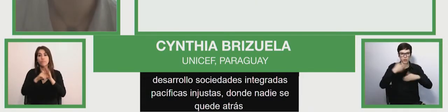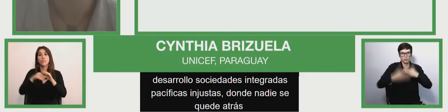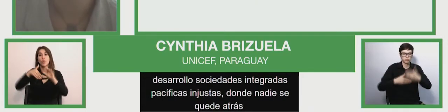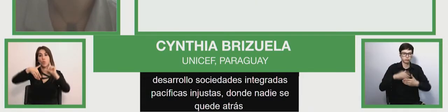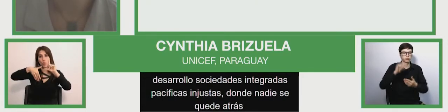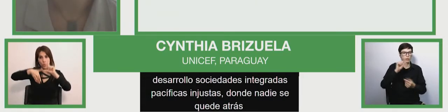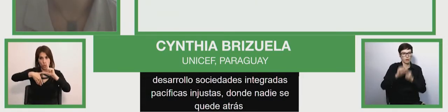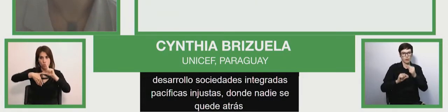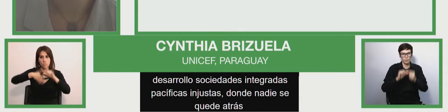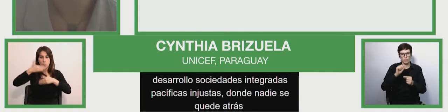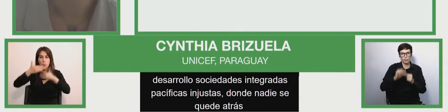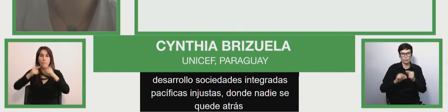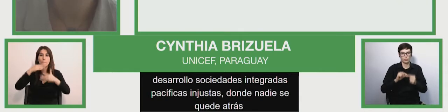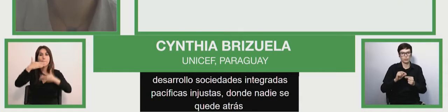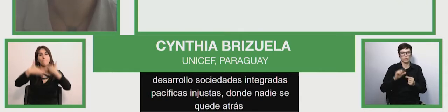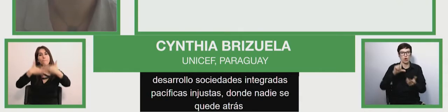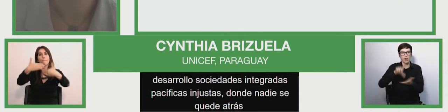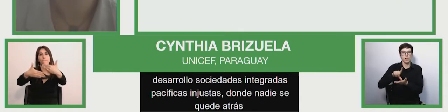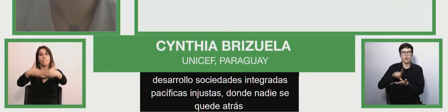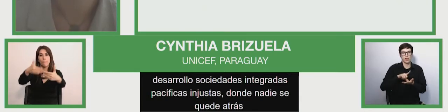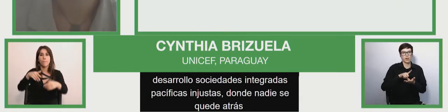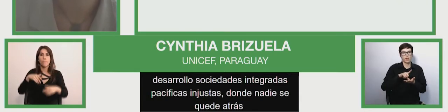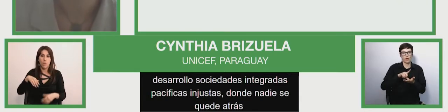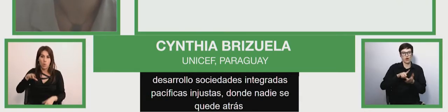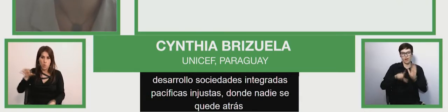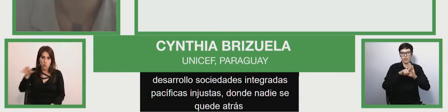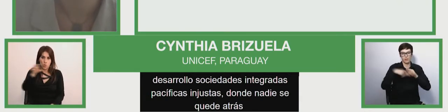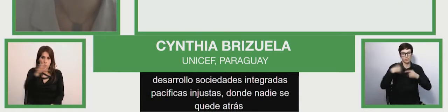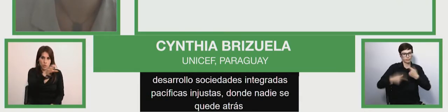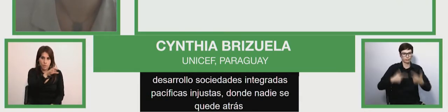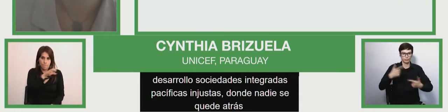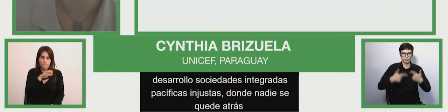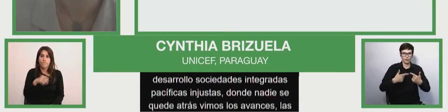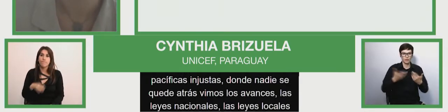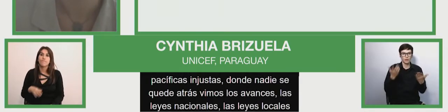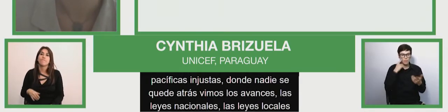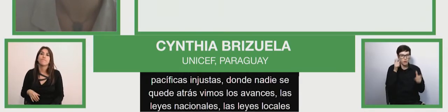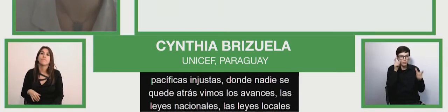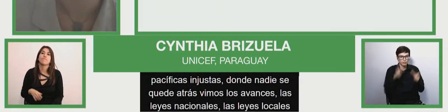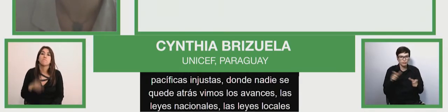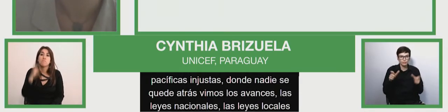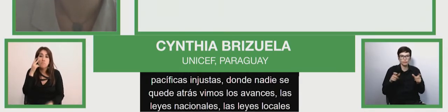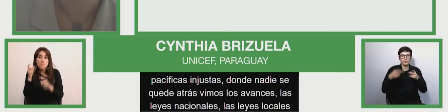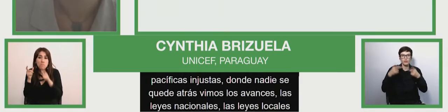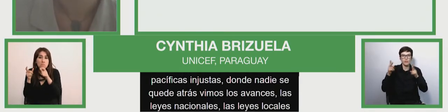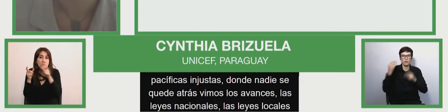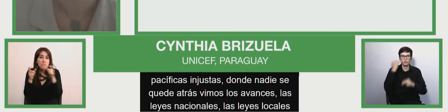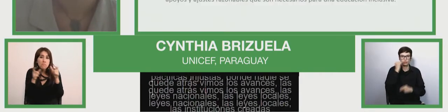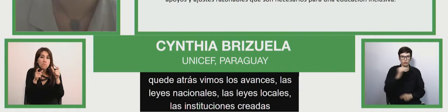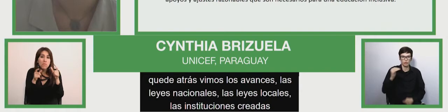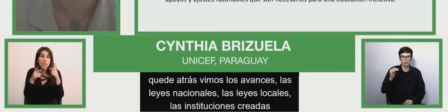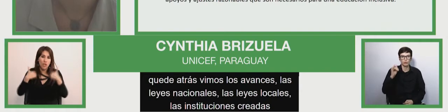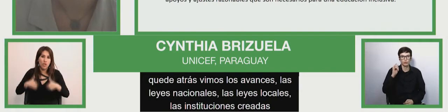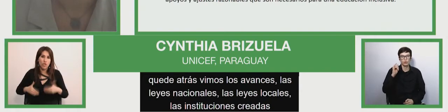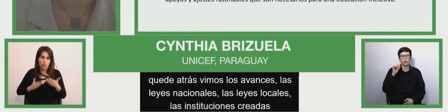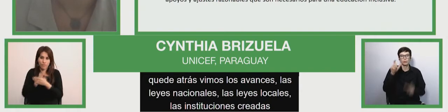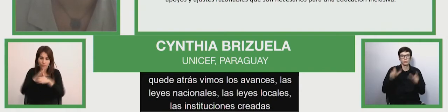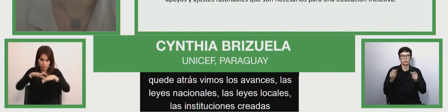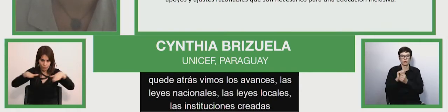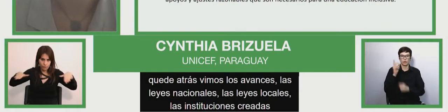locales, las instituciones creadas para regular los derechos de la niñez y adolescencia con discapacidad,